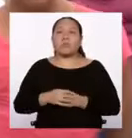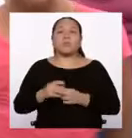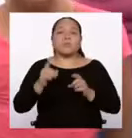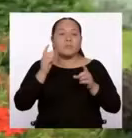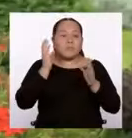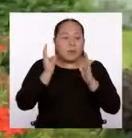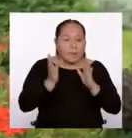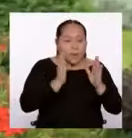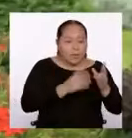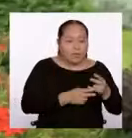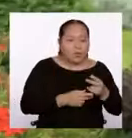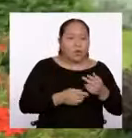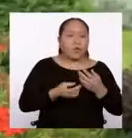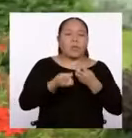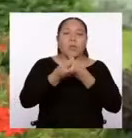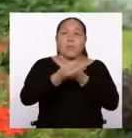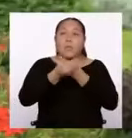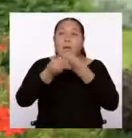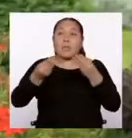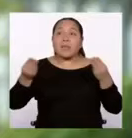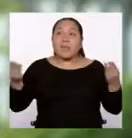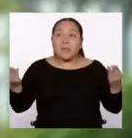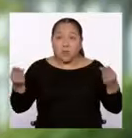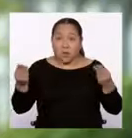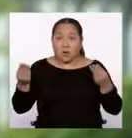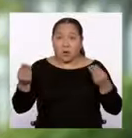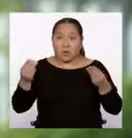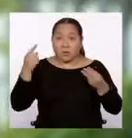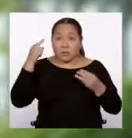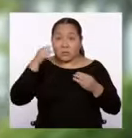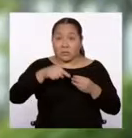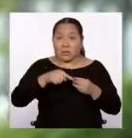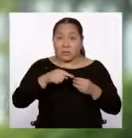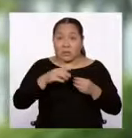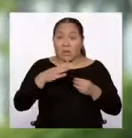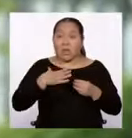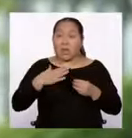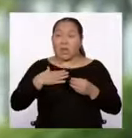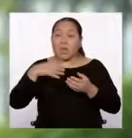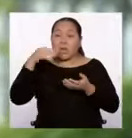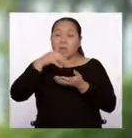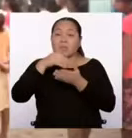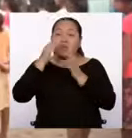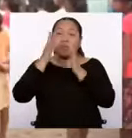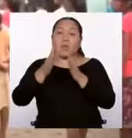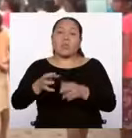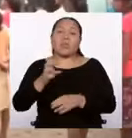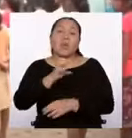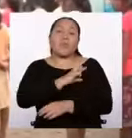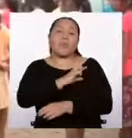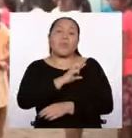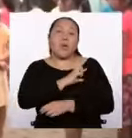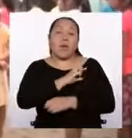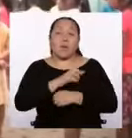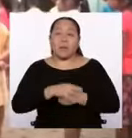originarias, especialmente en lengua Aguajún, para los estudiantes de primaria.